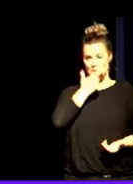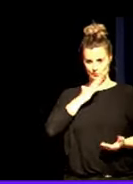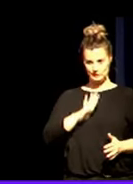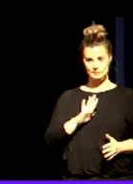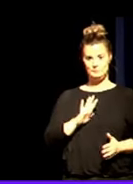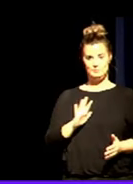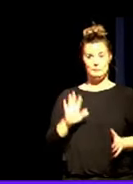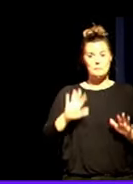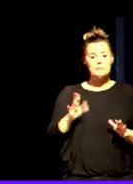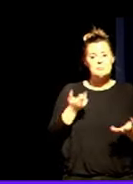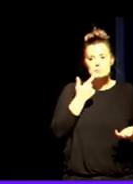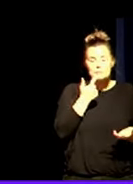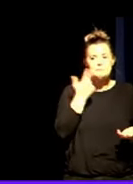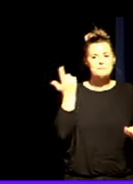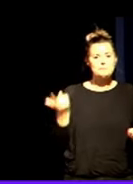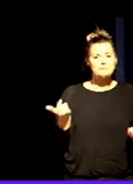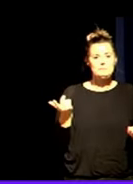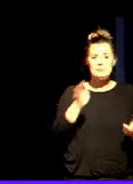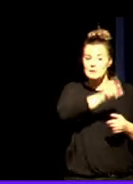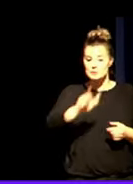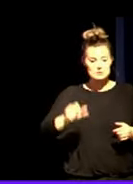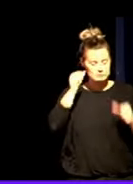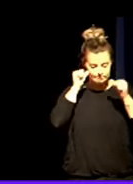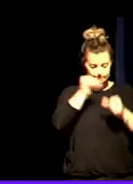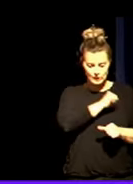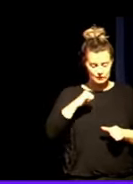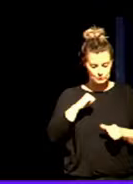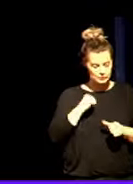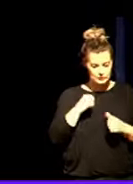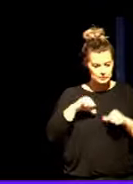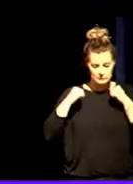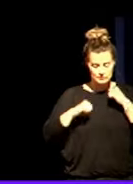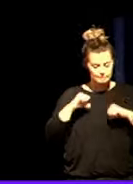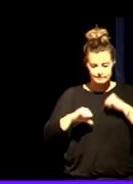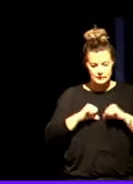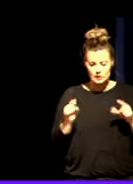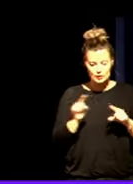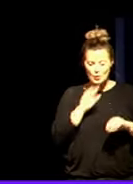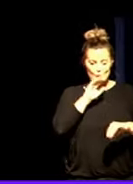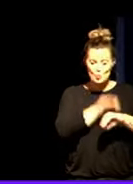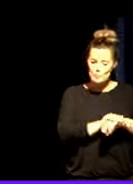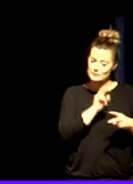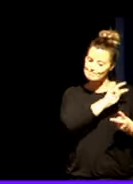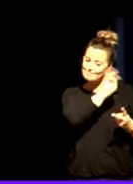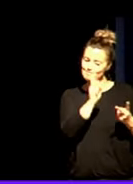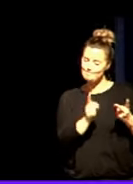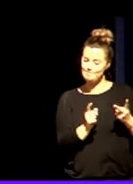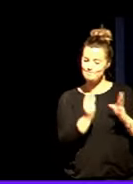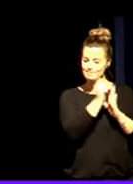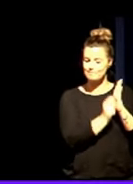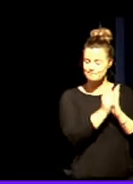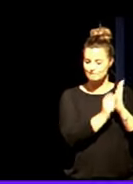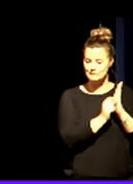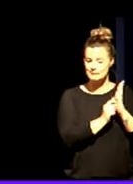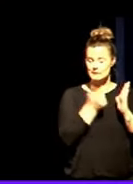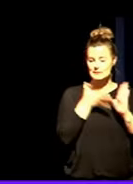afortunadamente las personas que se autolesionan no tienen o no cumplen un segundo requisito que sí cumplen las personas que llevan a cabo un intento de